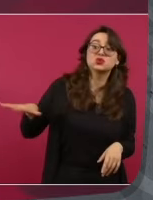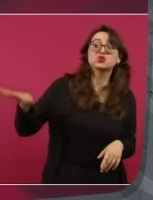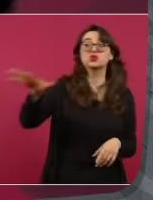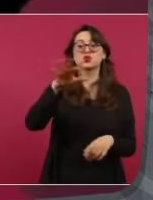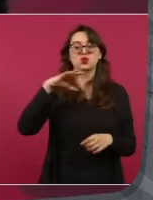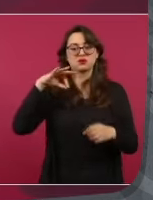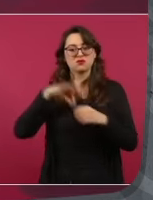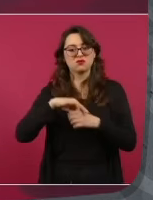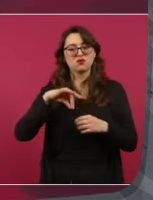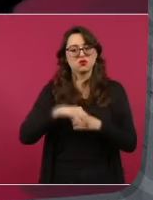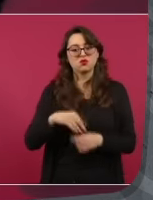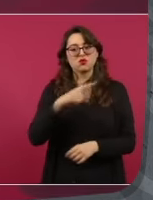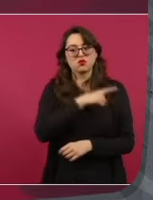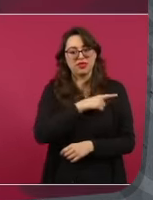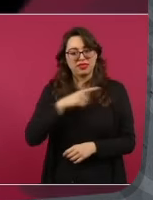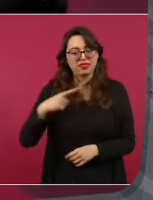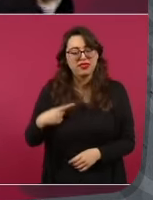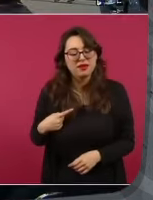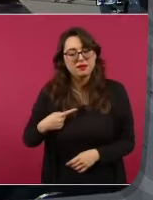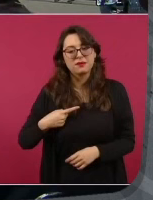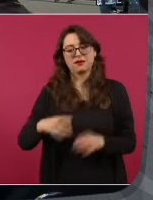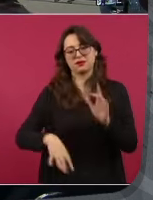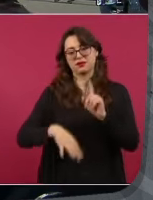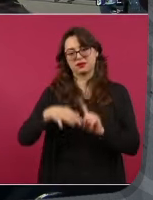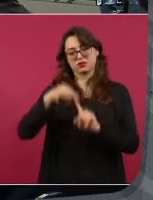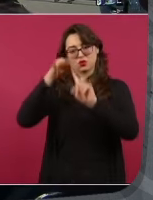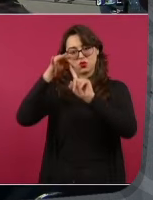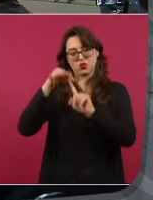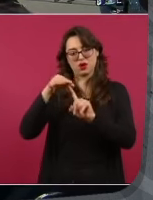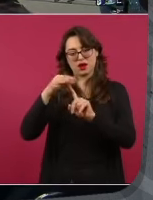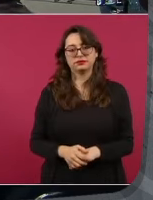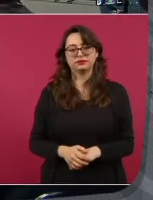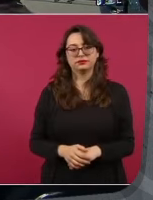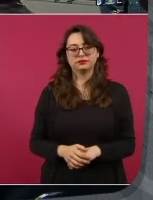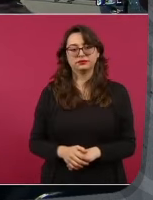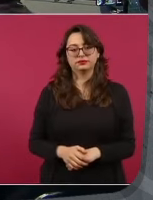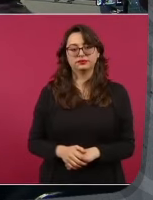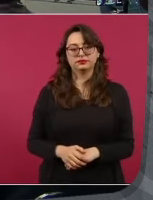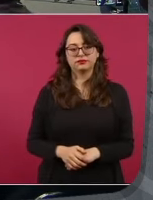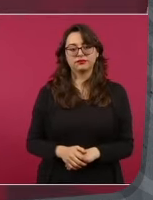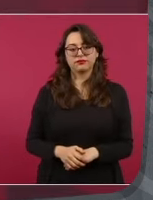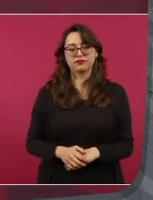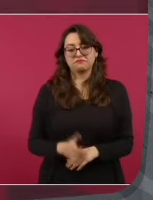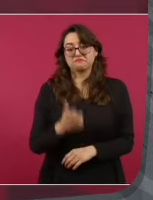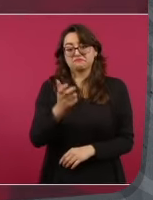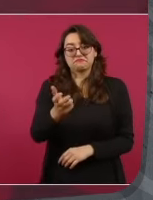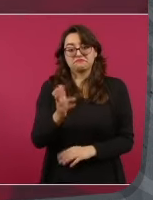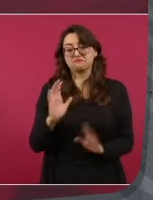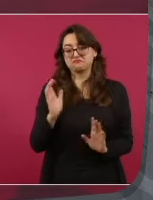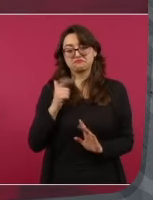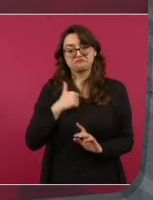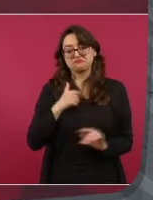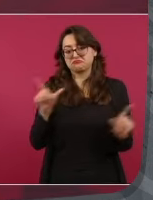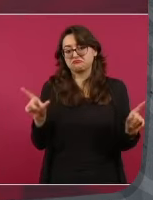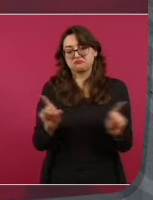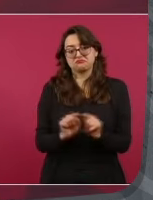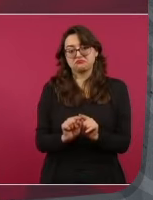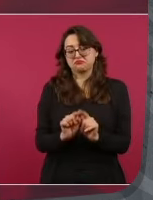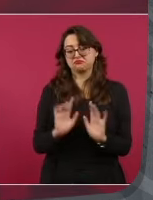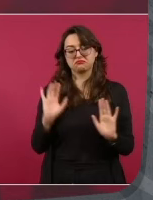aparatos burocráticos. Entonces, eso fue lo que planteé